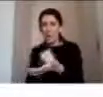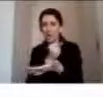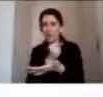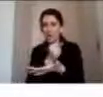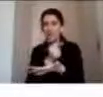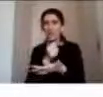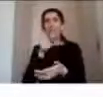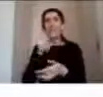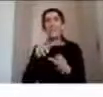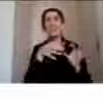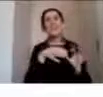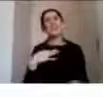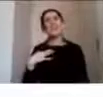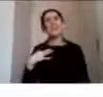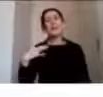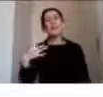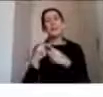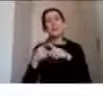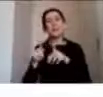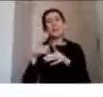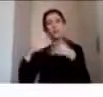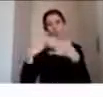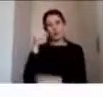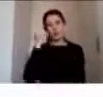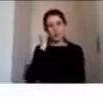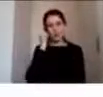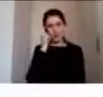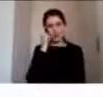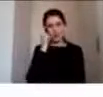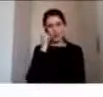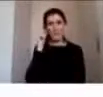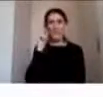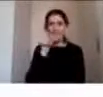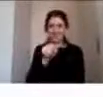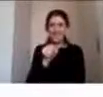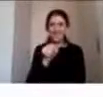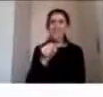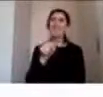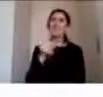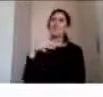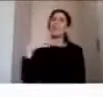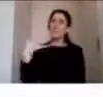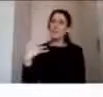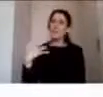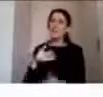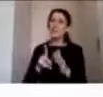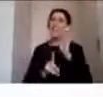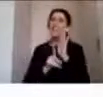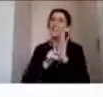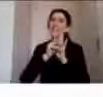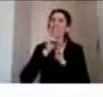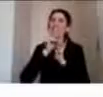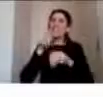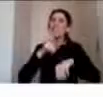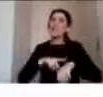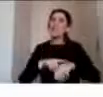otros procesos cognitivos y desde ahí esta relación con el momento en el desarrollo del individuo en que ocurre la lesión